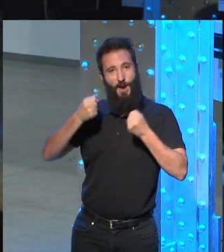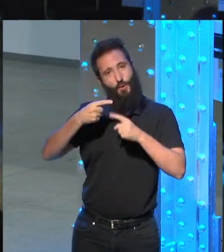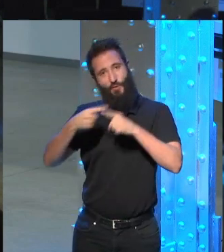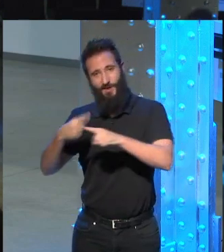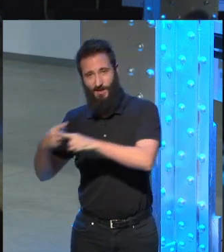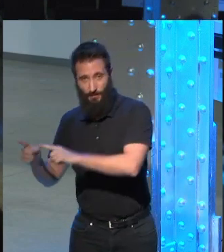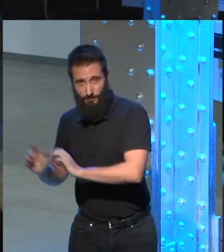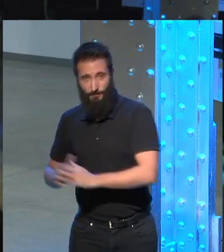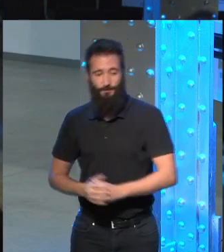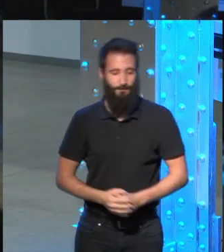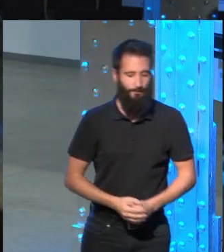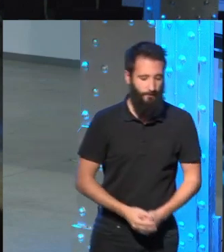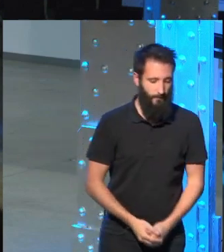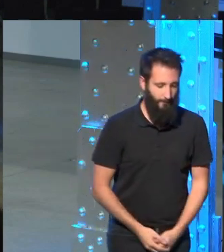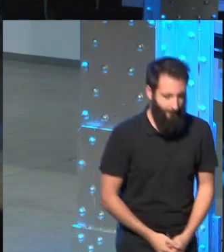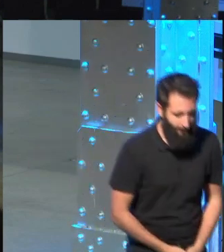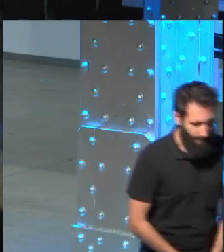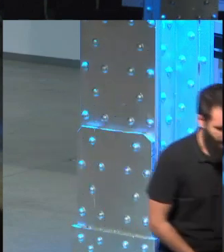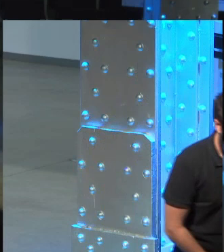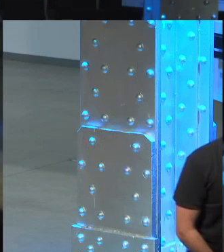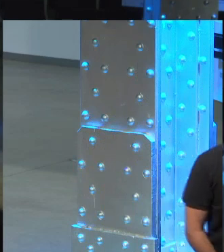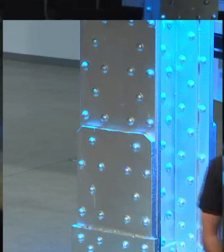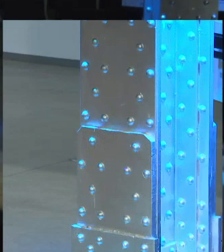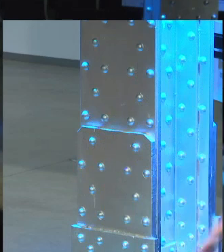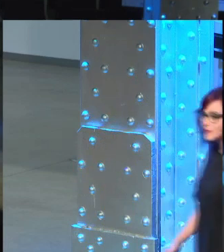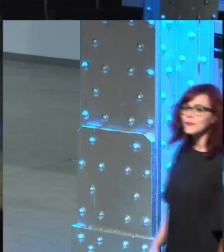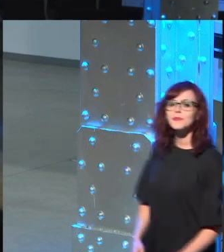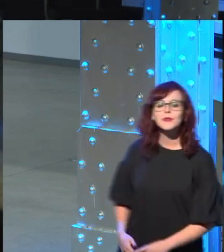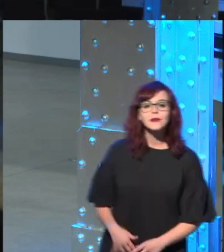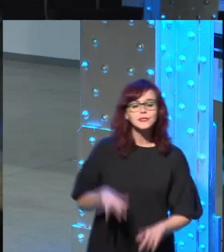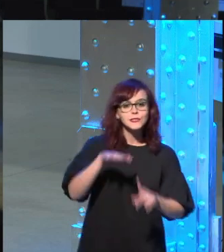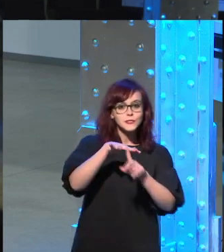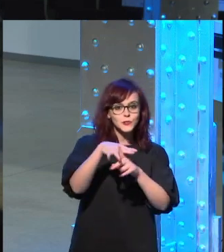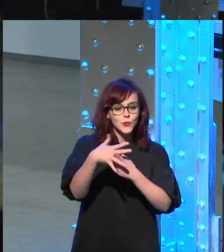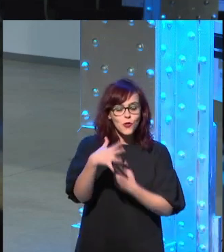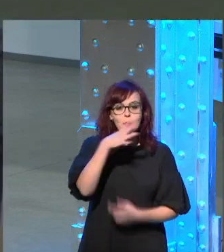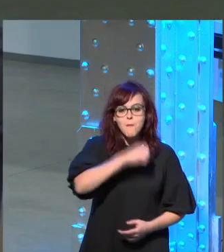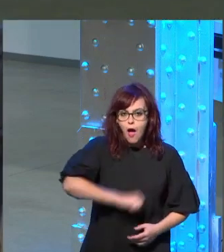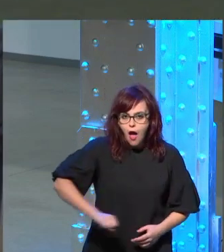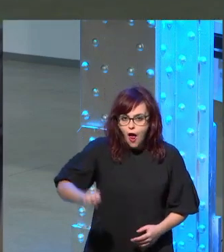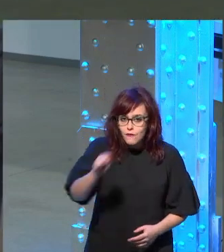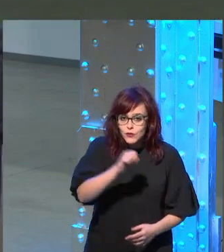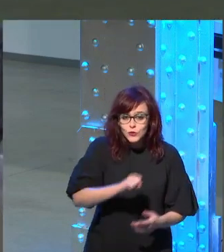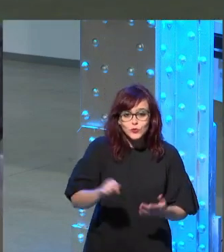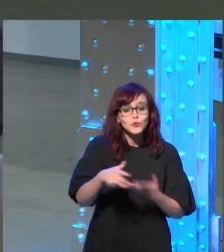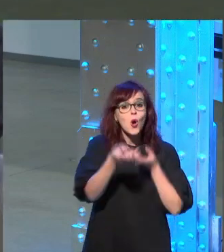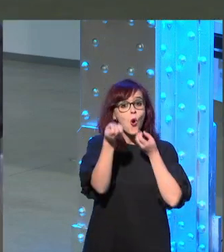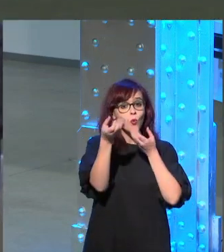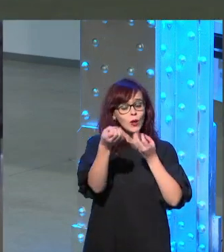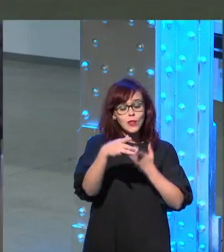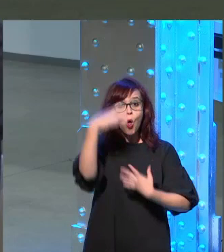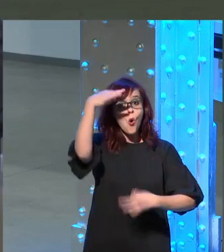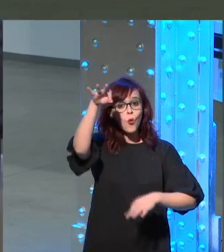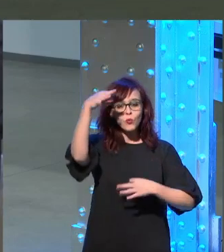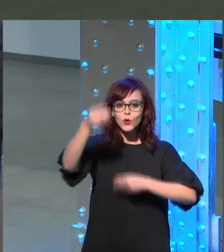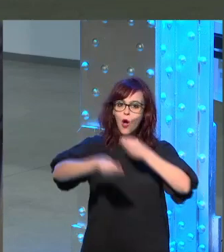y y lo que era maravilloso es que él contaba que lo único que él había hecho digamos por